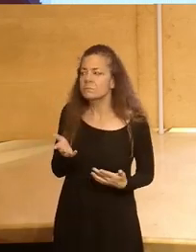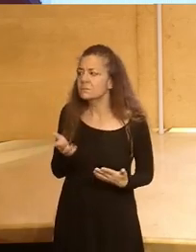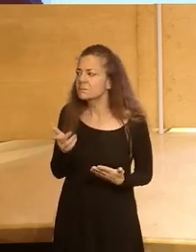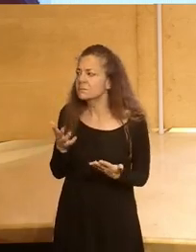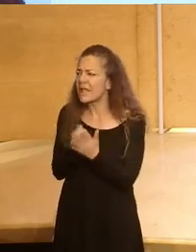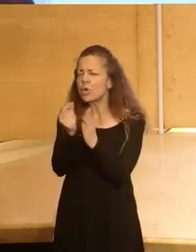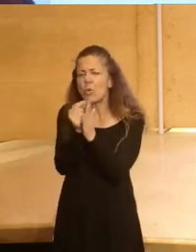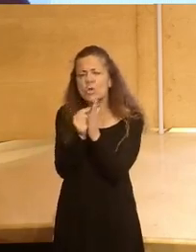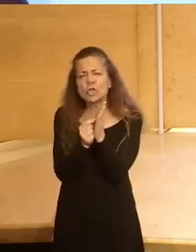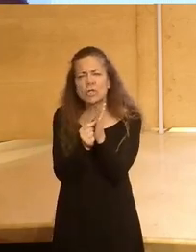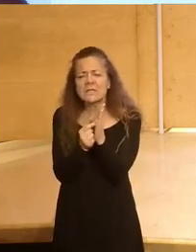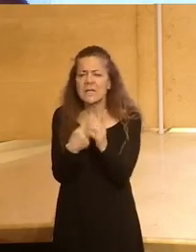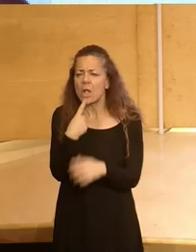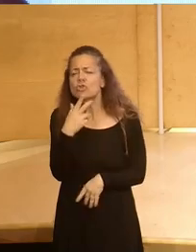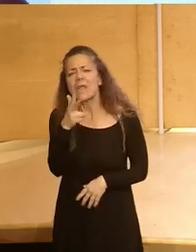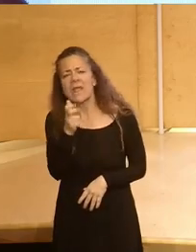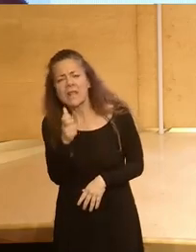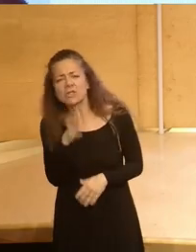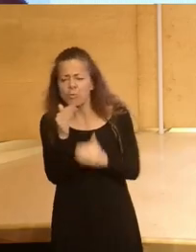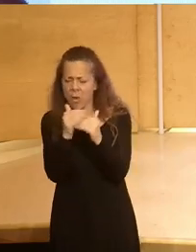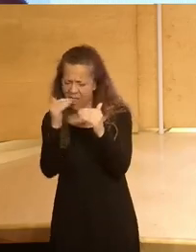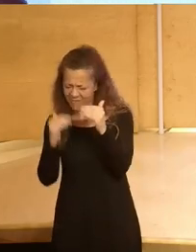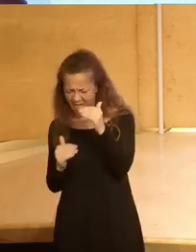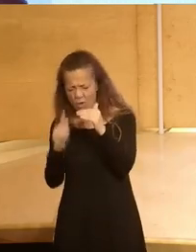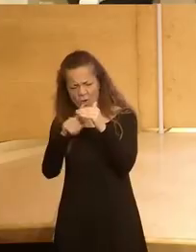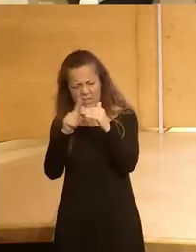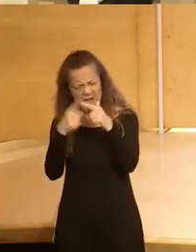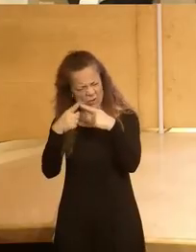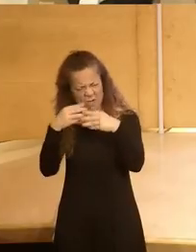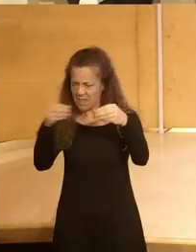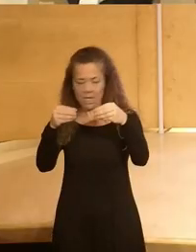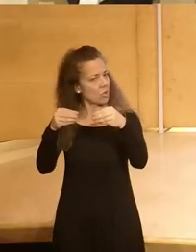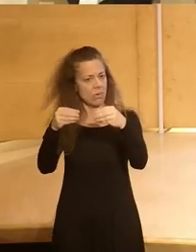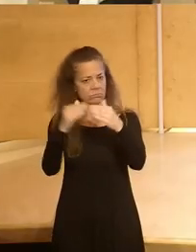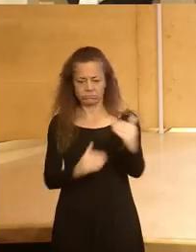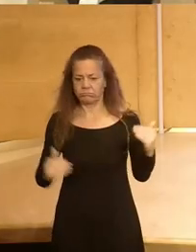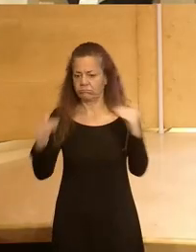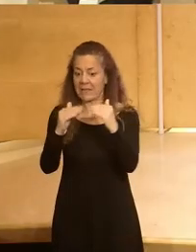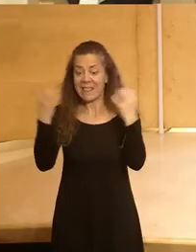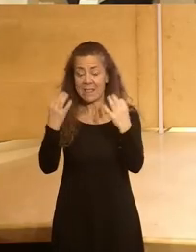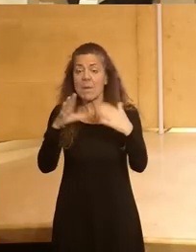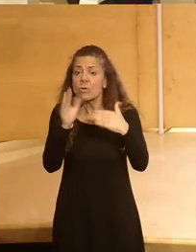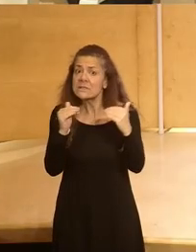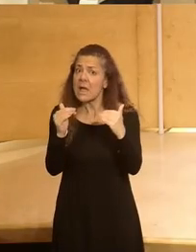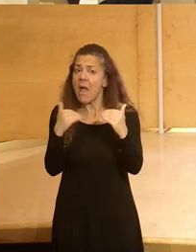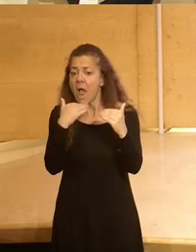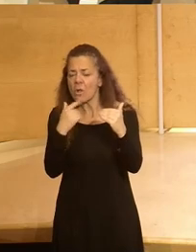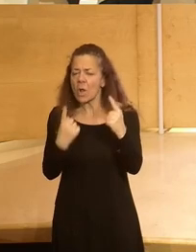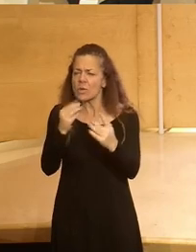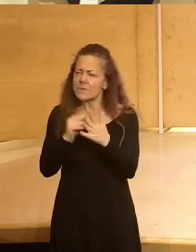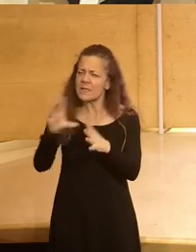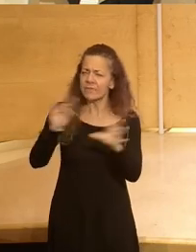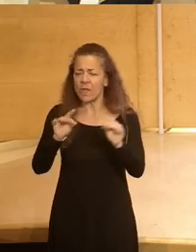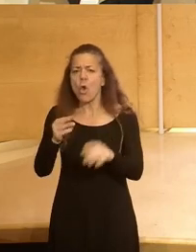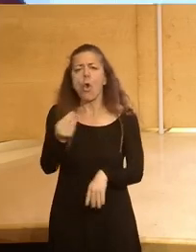las cuestiones como se dice los derechos por debajo de las cuestiones materiales están a la par porque creo que sí que nos abocan a veces un poco a elegir quieres